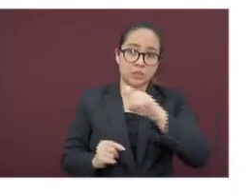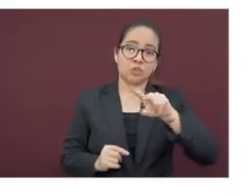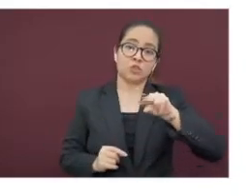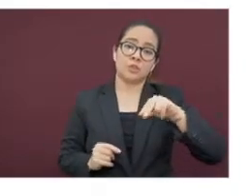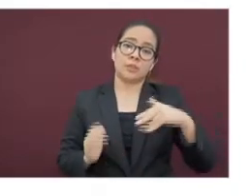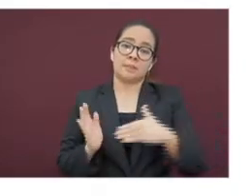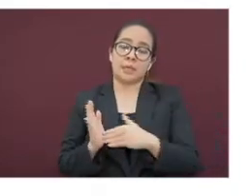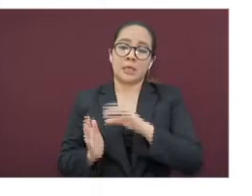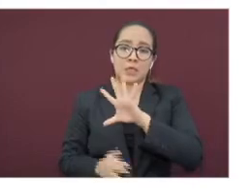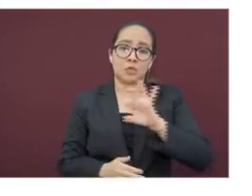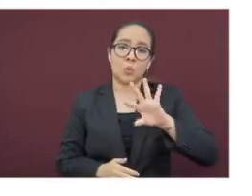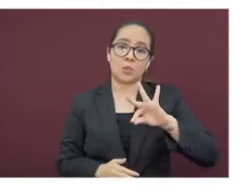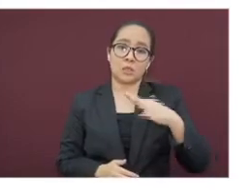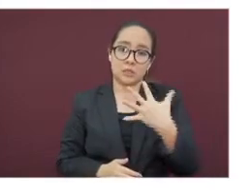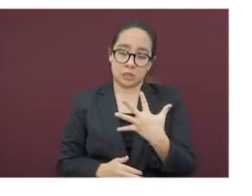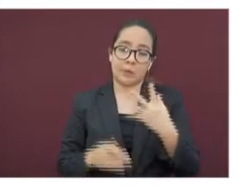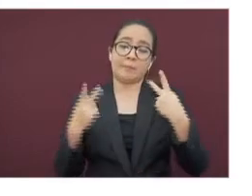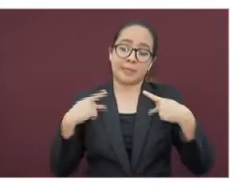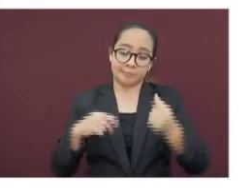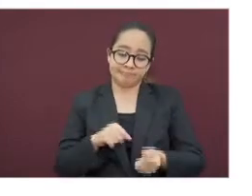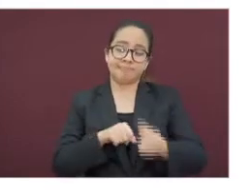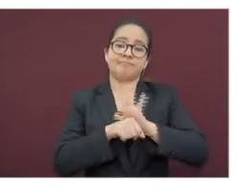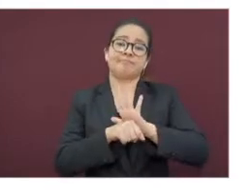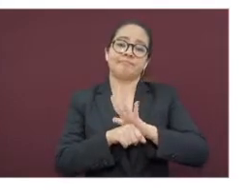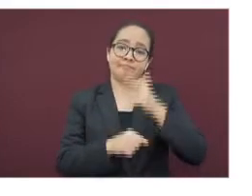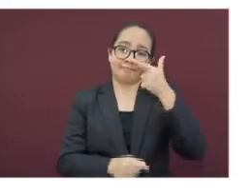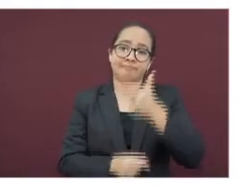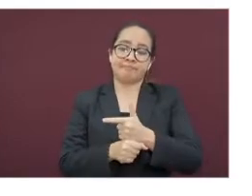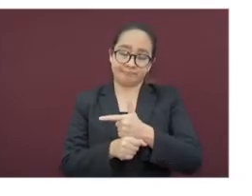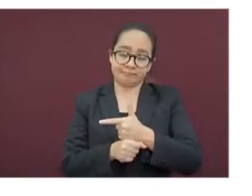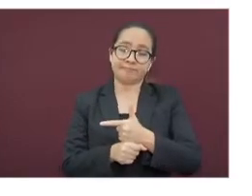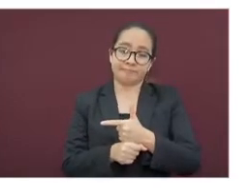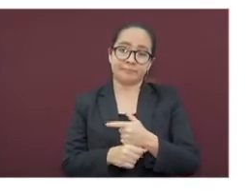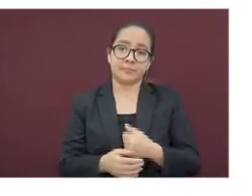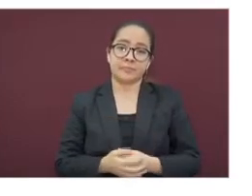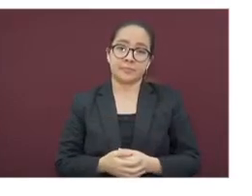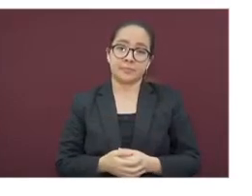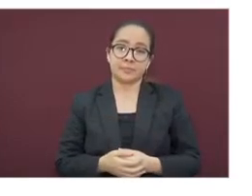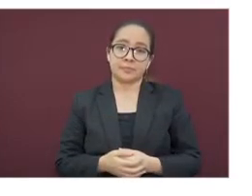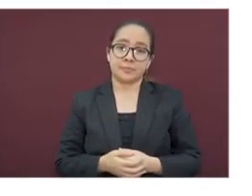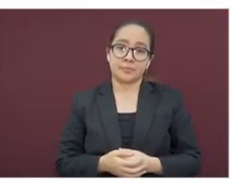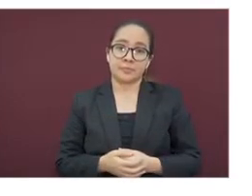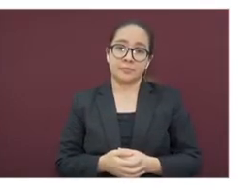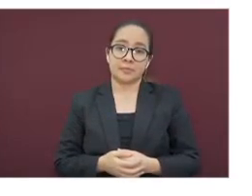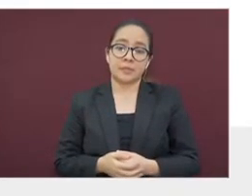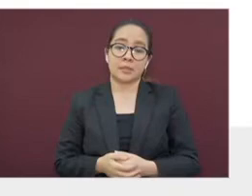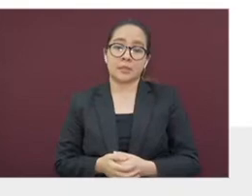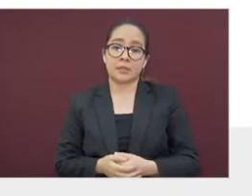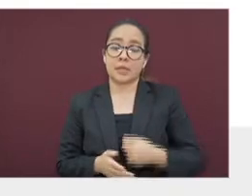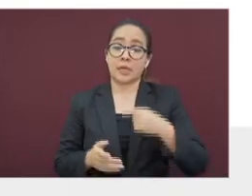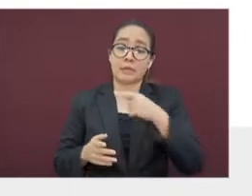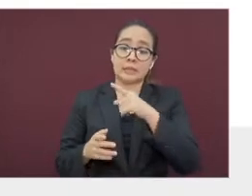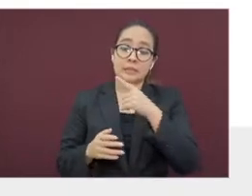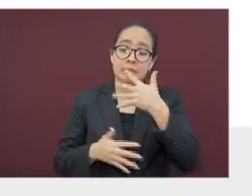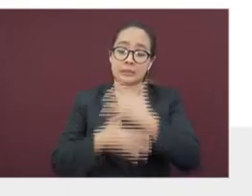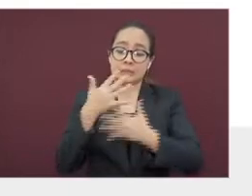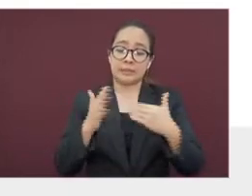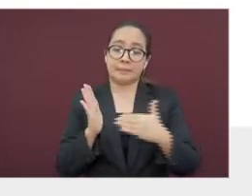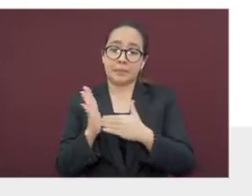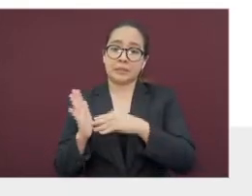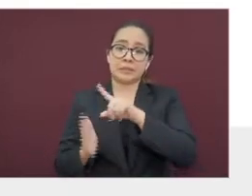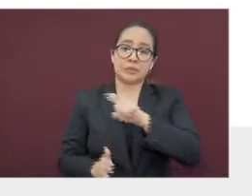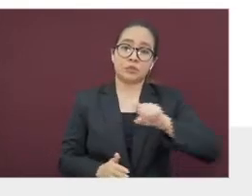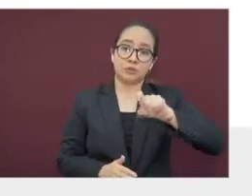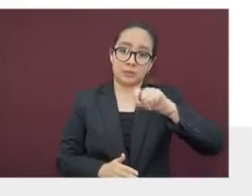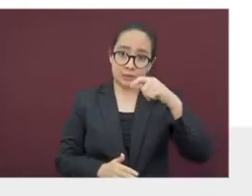quinientos cuarenta y cinco casos positivos a COVID-19 en el estado. Ya son quince mil ciento veintisiete